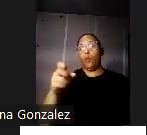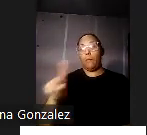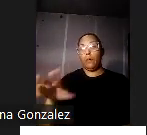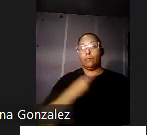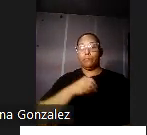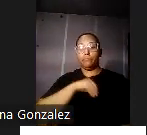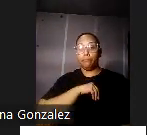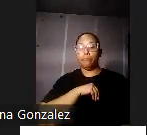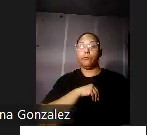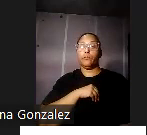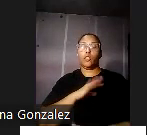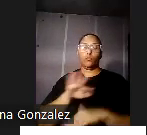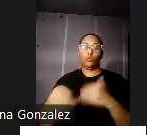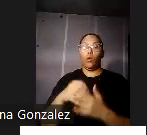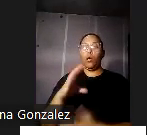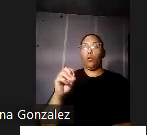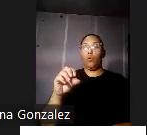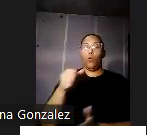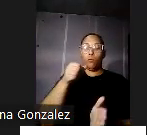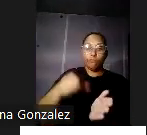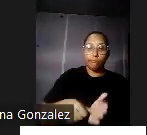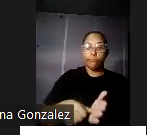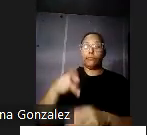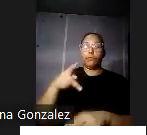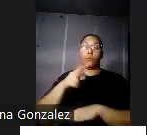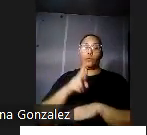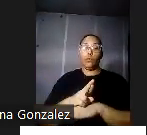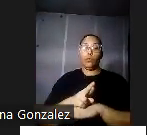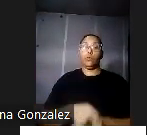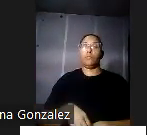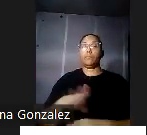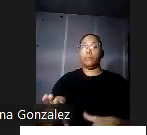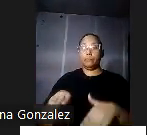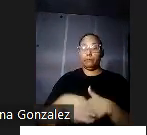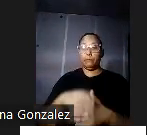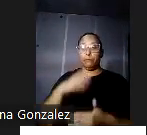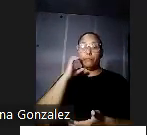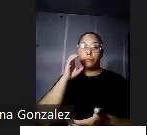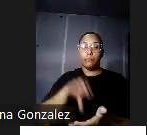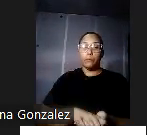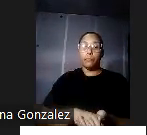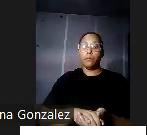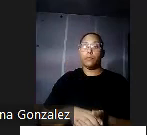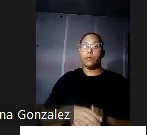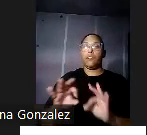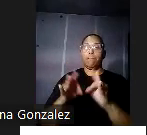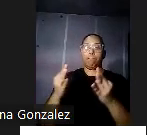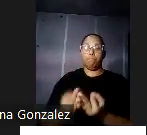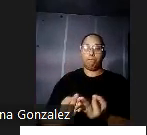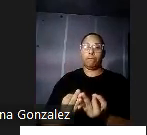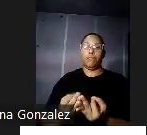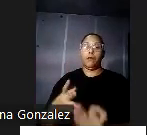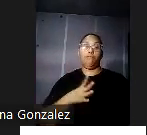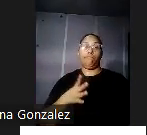correspondencia de Puerto Rico. Su esposa doña Micaela Nusa y Pascual descendiente de una familia noble de Barcelona